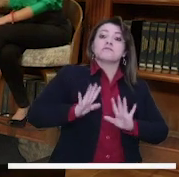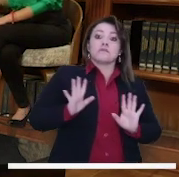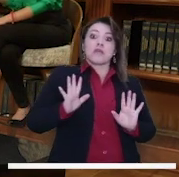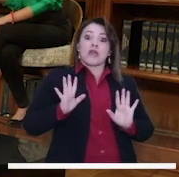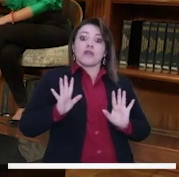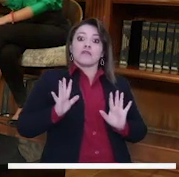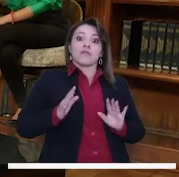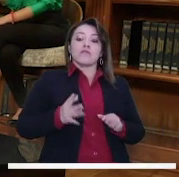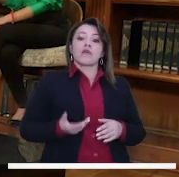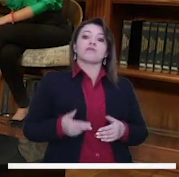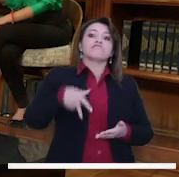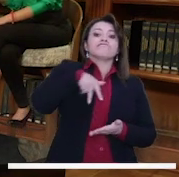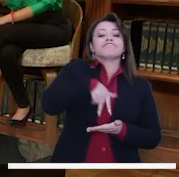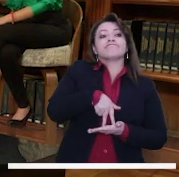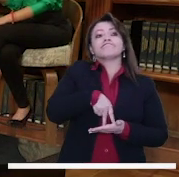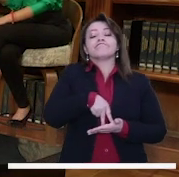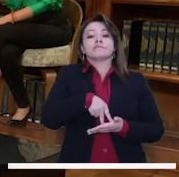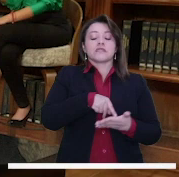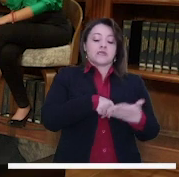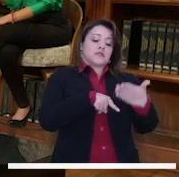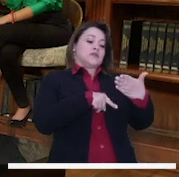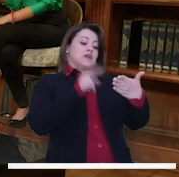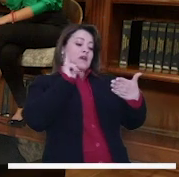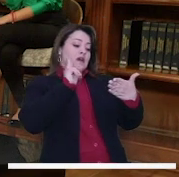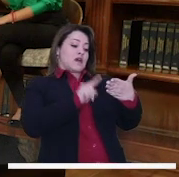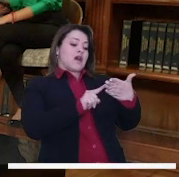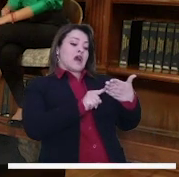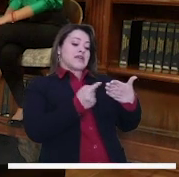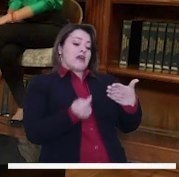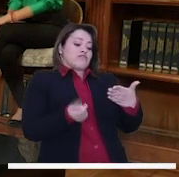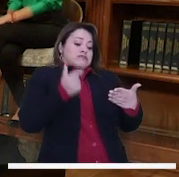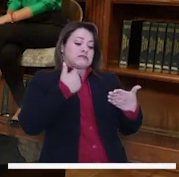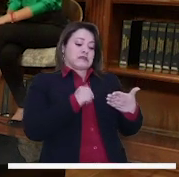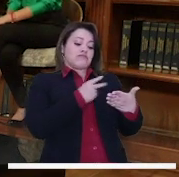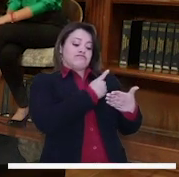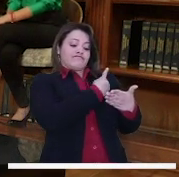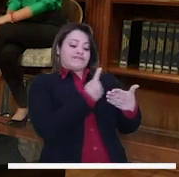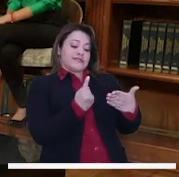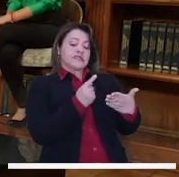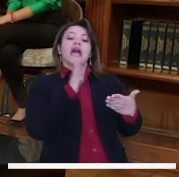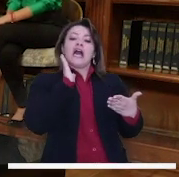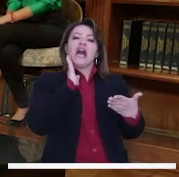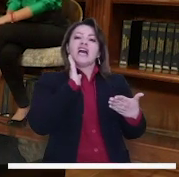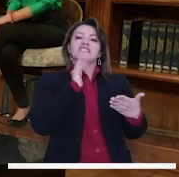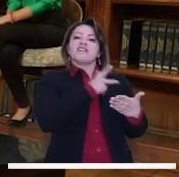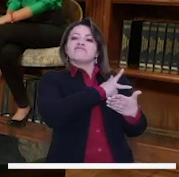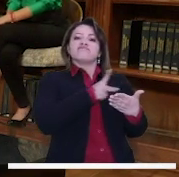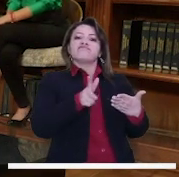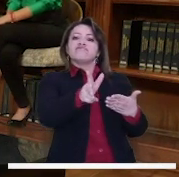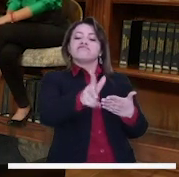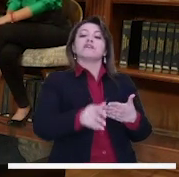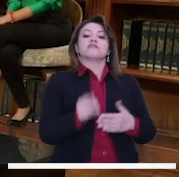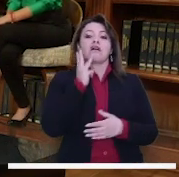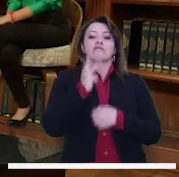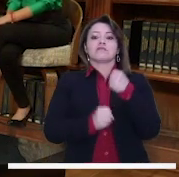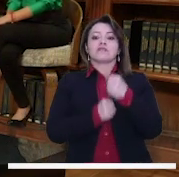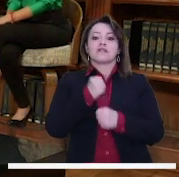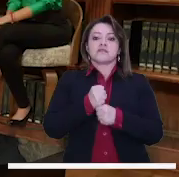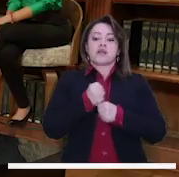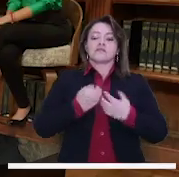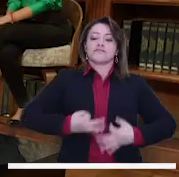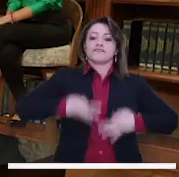están mamando gallo en el paradero durante 45 minutos mientras pasa el bus. Eso fue una promesa de campaña y en estos tres años hemos